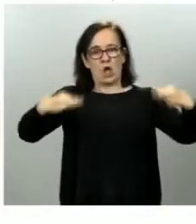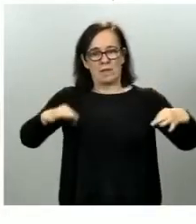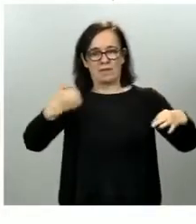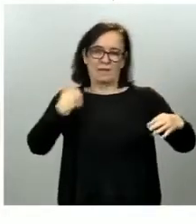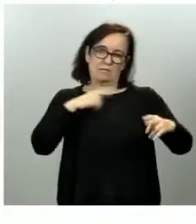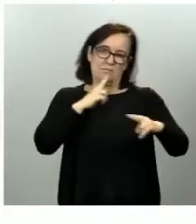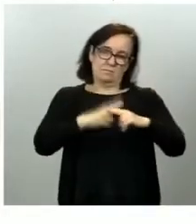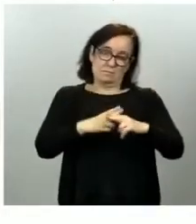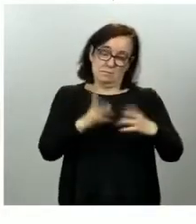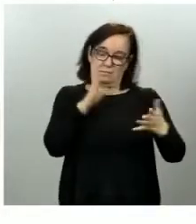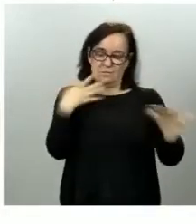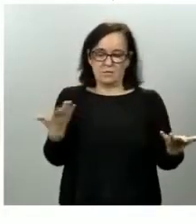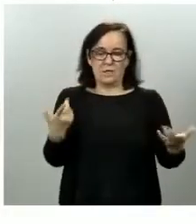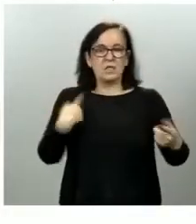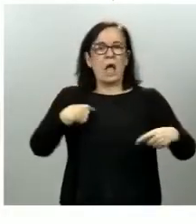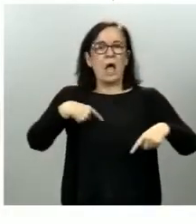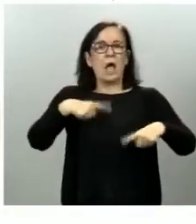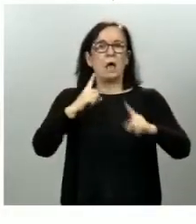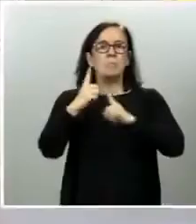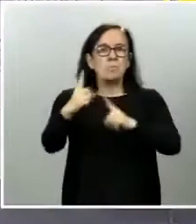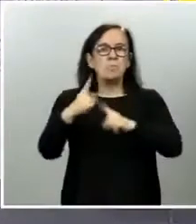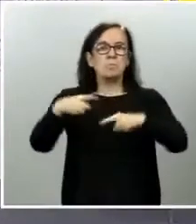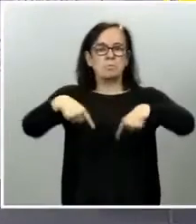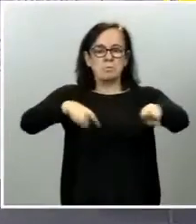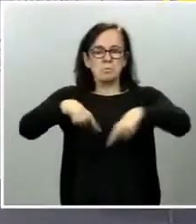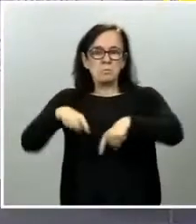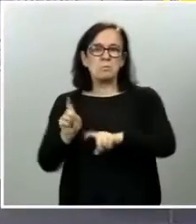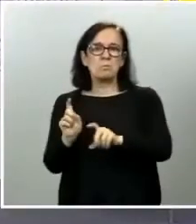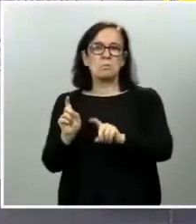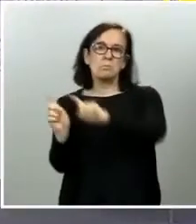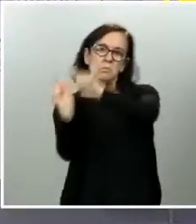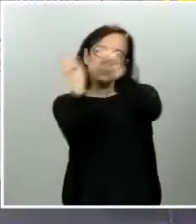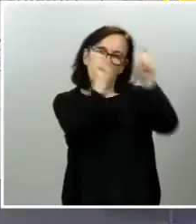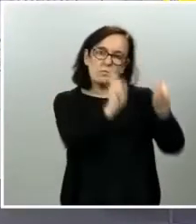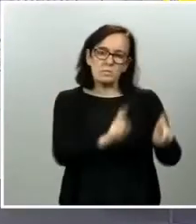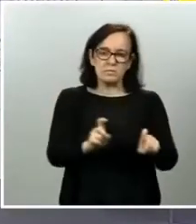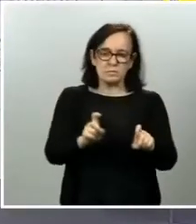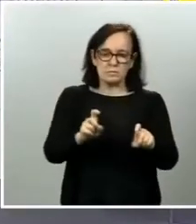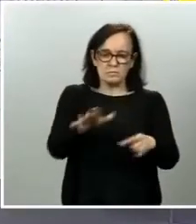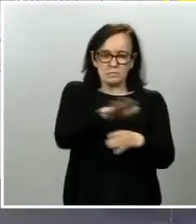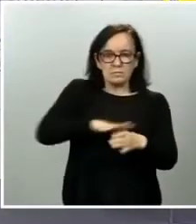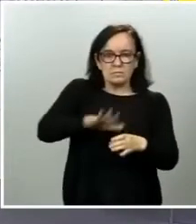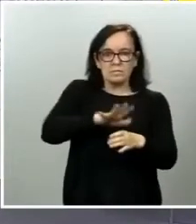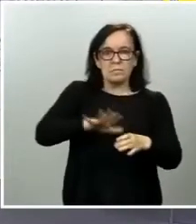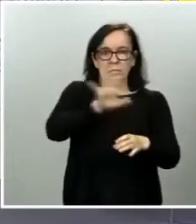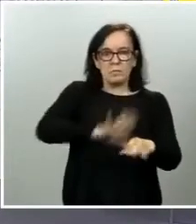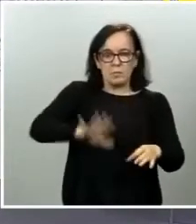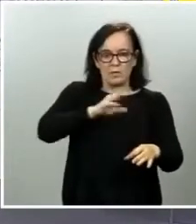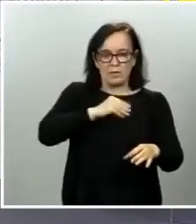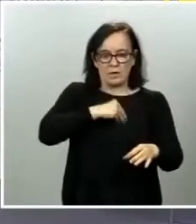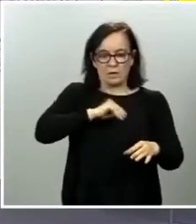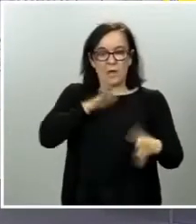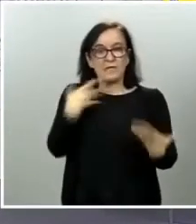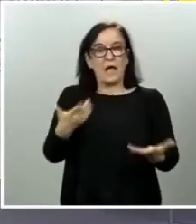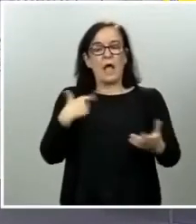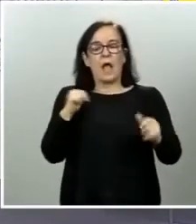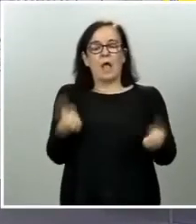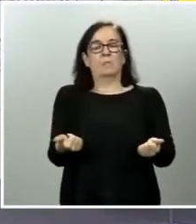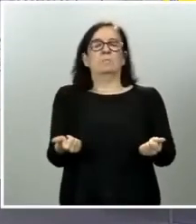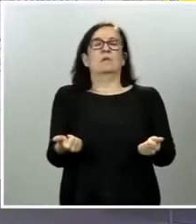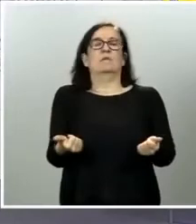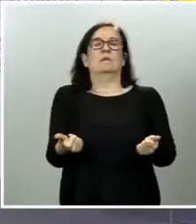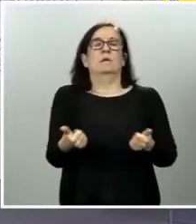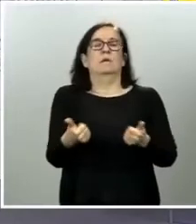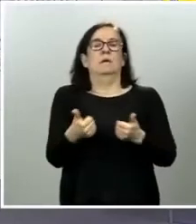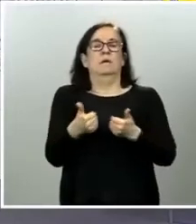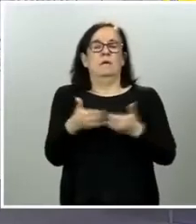los movimientos, los desplazamientos entre las distintas provincias españolas, si será en ese momento cuando España podría abrir la frontera